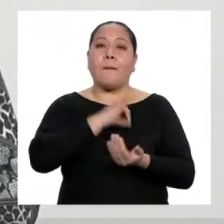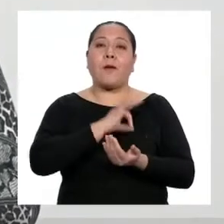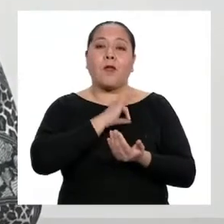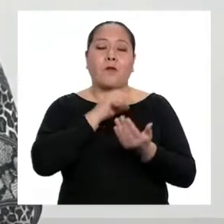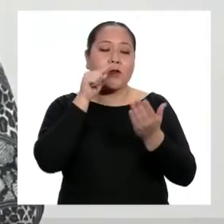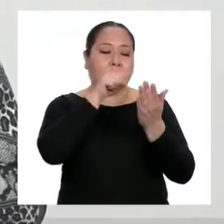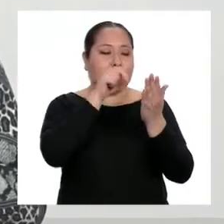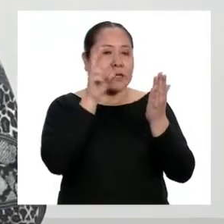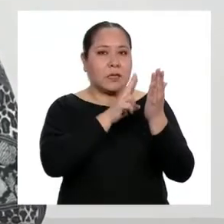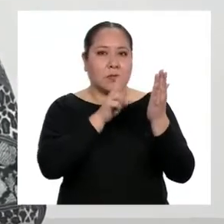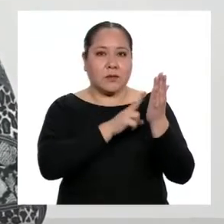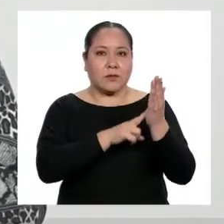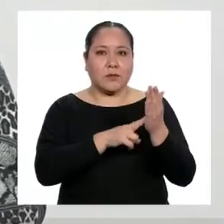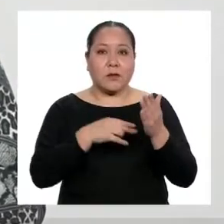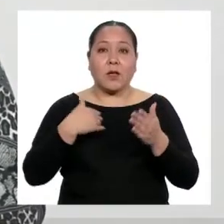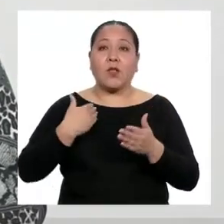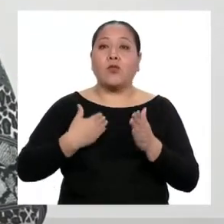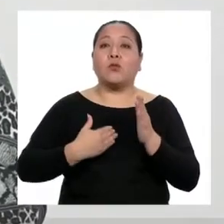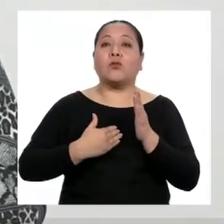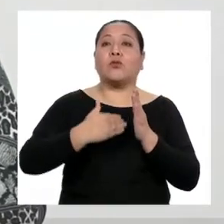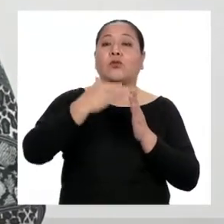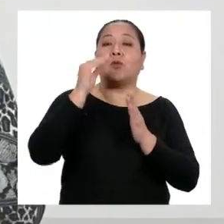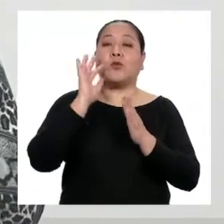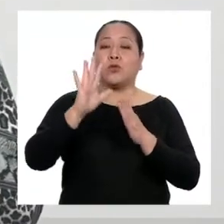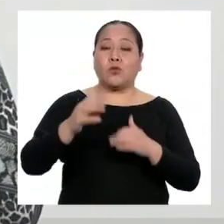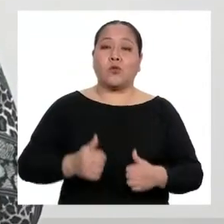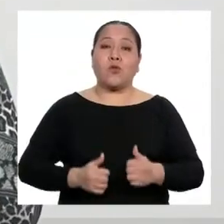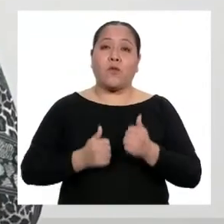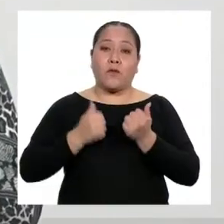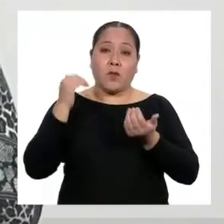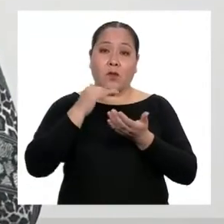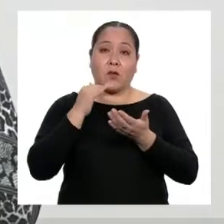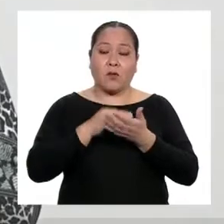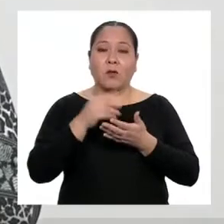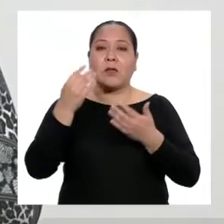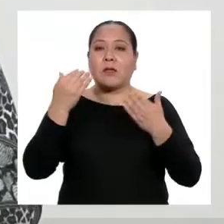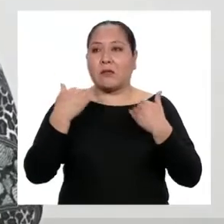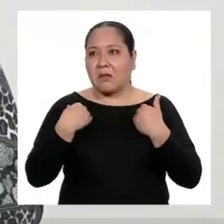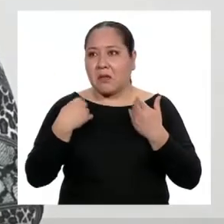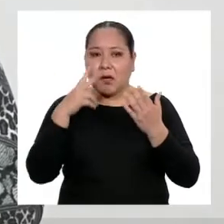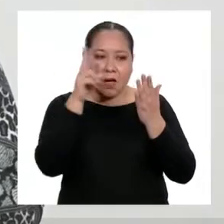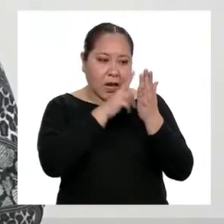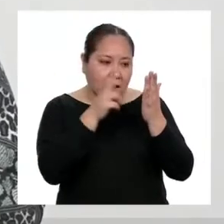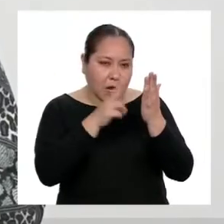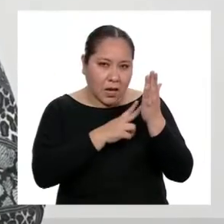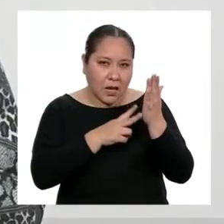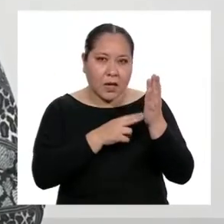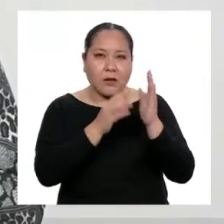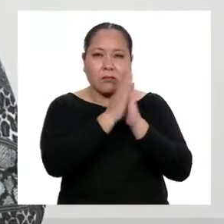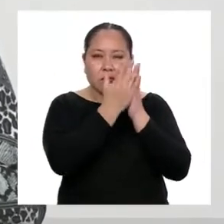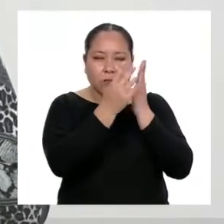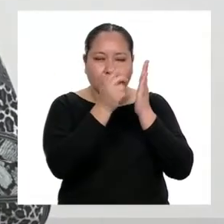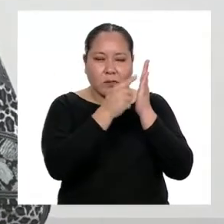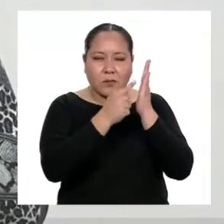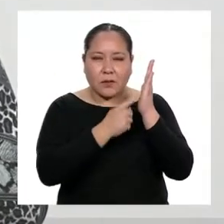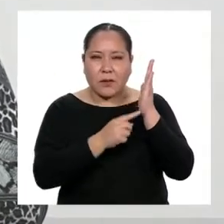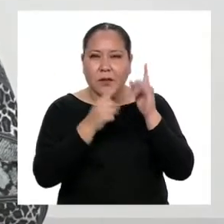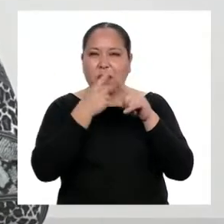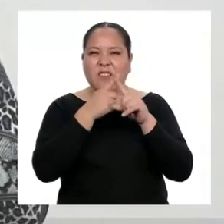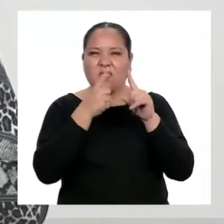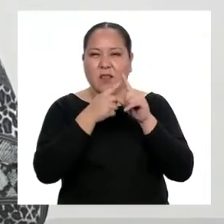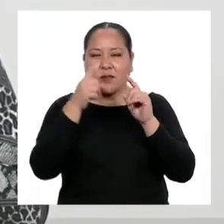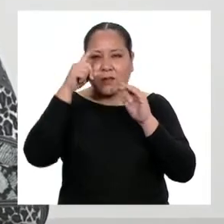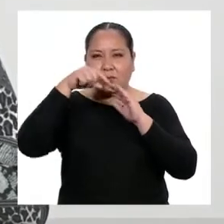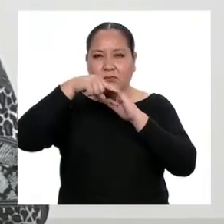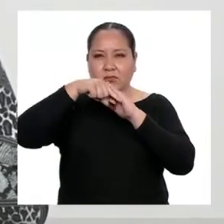lecturas. A lo largo de toda tu etapa escolar deberás enfrentar textos cada vez más complejos. Leerás